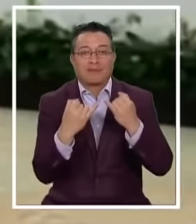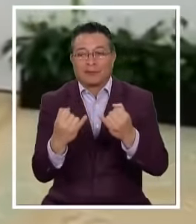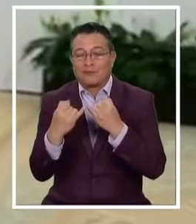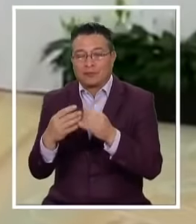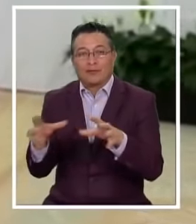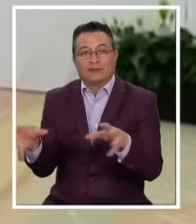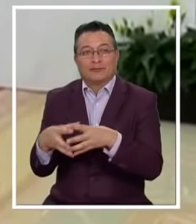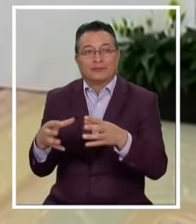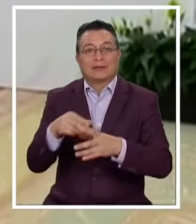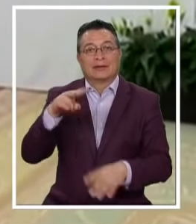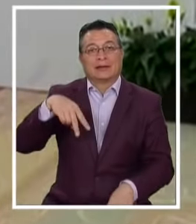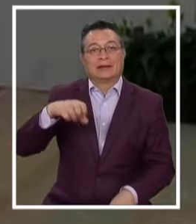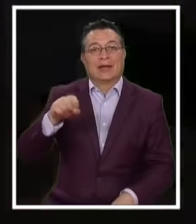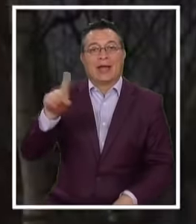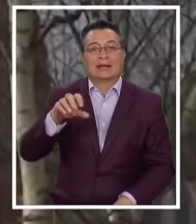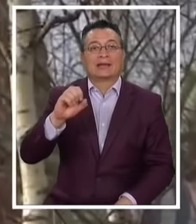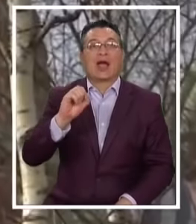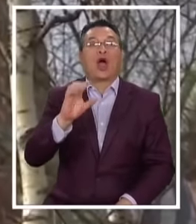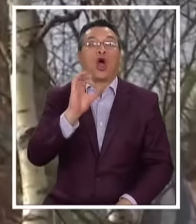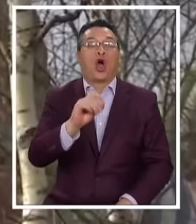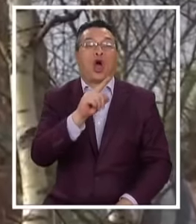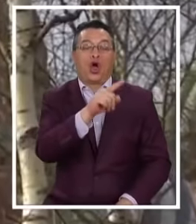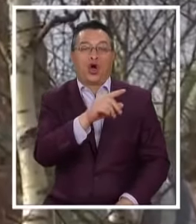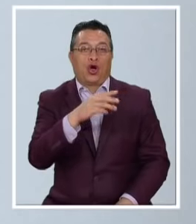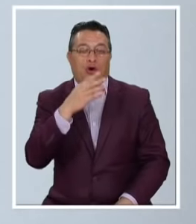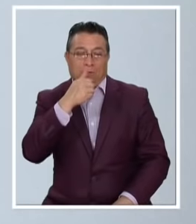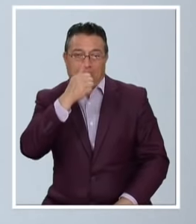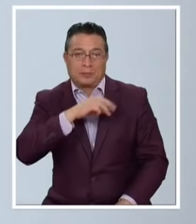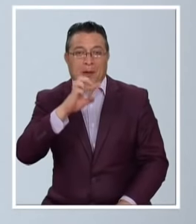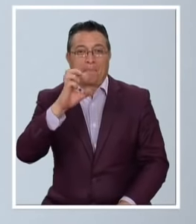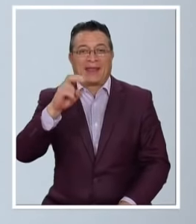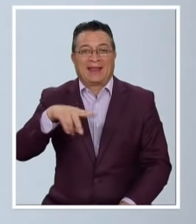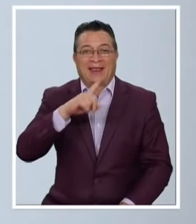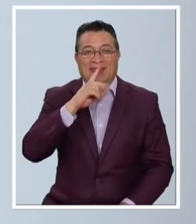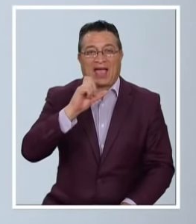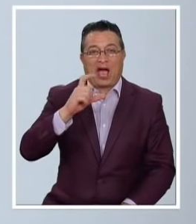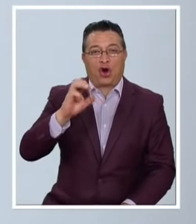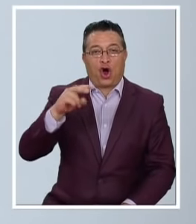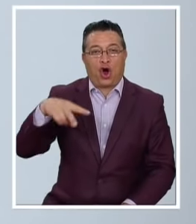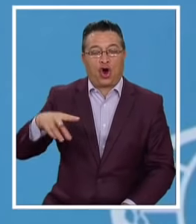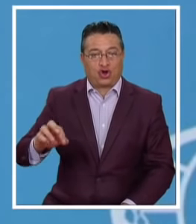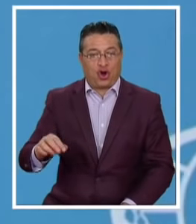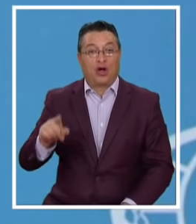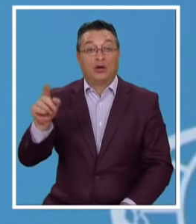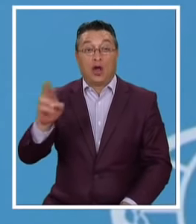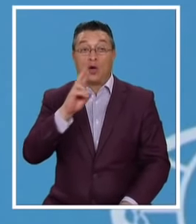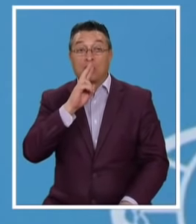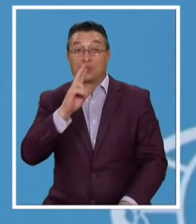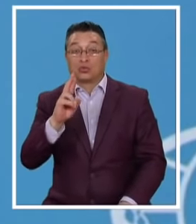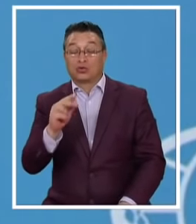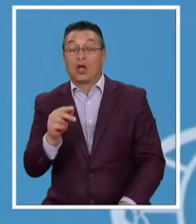organizaciones Como la NASA O el Pentágono Rusia no tardó En responder A través de su Cancillería